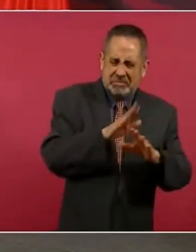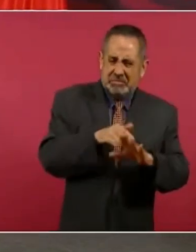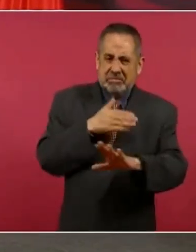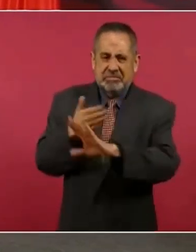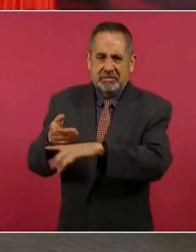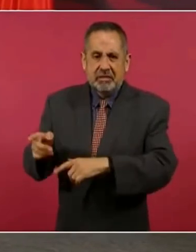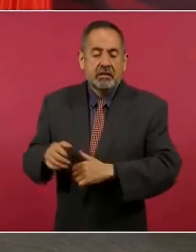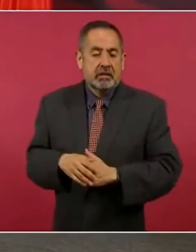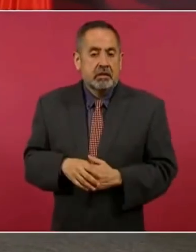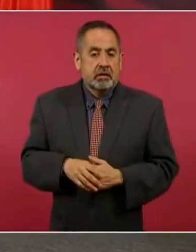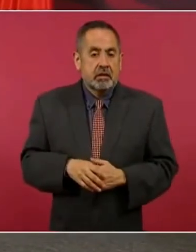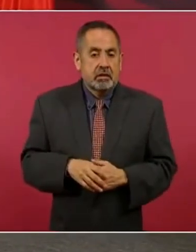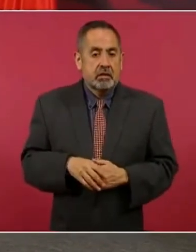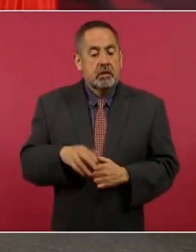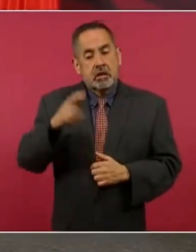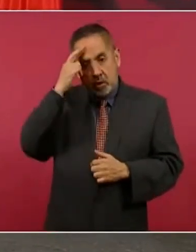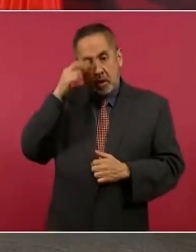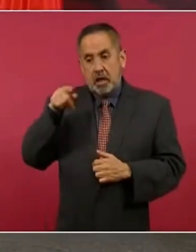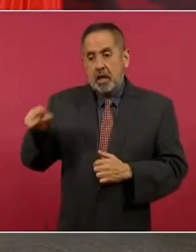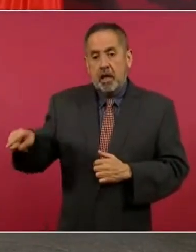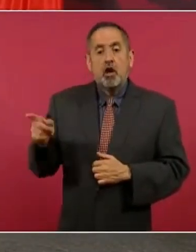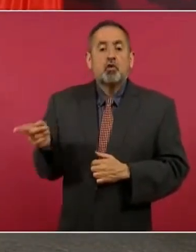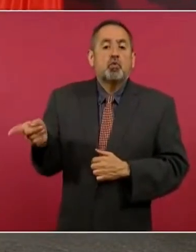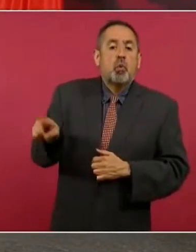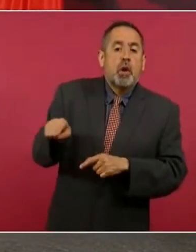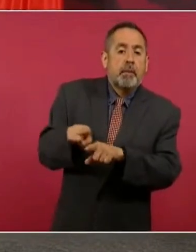nunca le perdonaron a Gustavo Madero